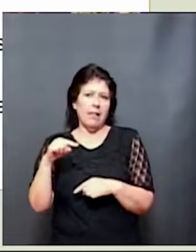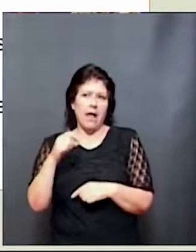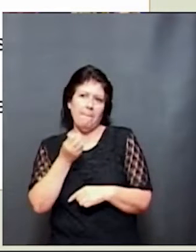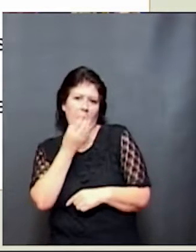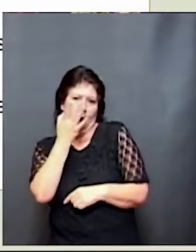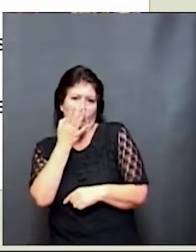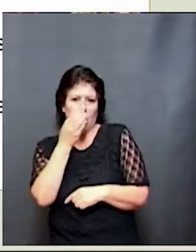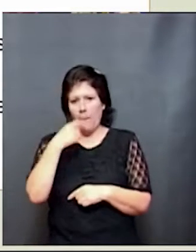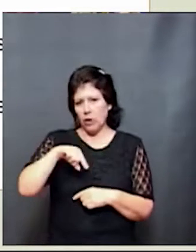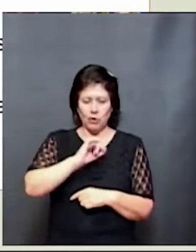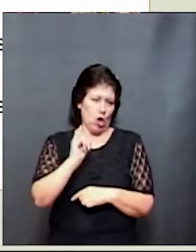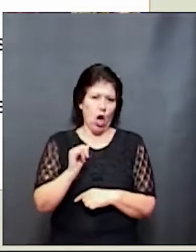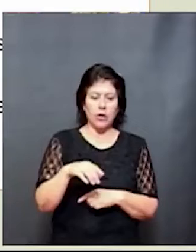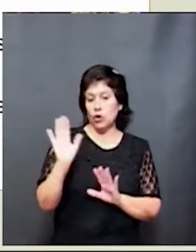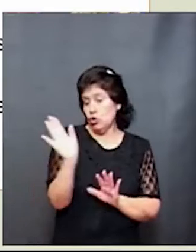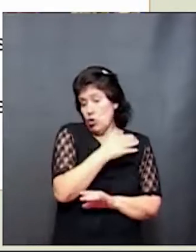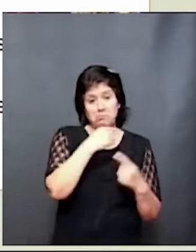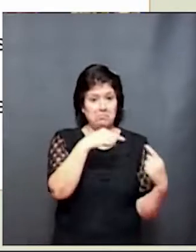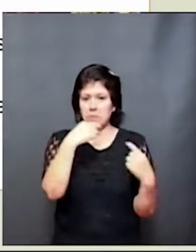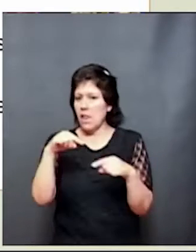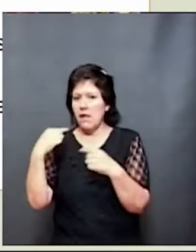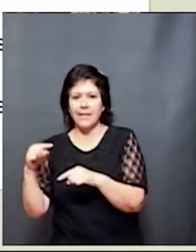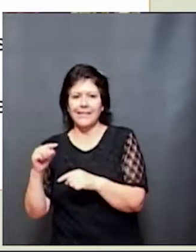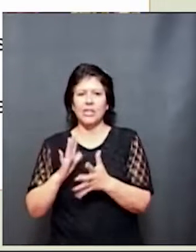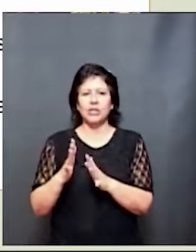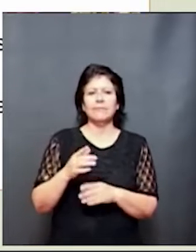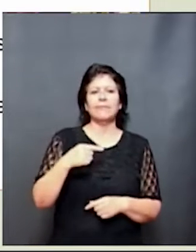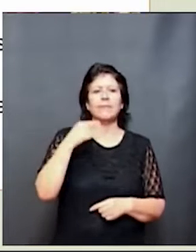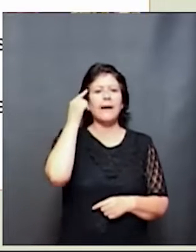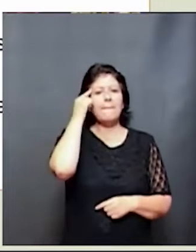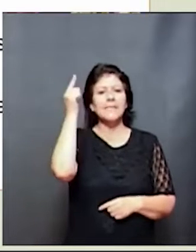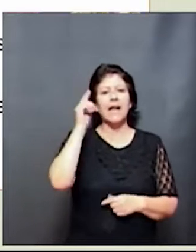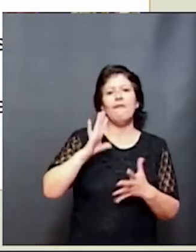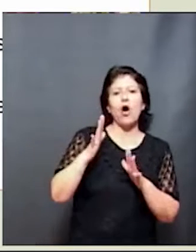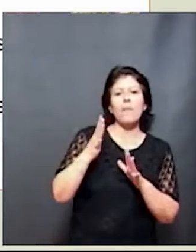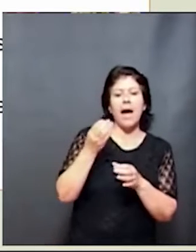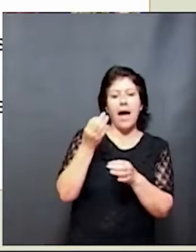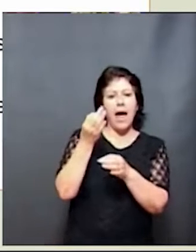distinta, y eso hace que tengamos que pensar y diseñar prácticas educativas